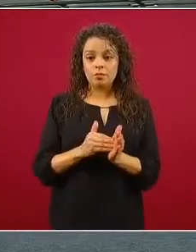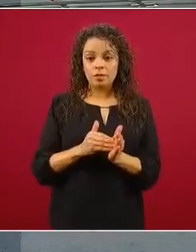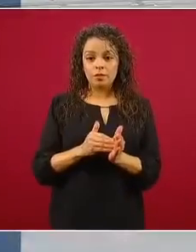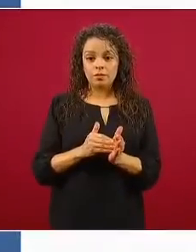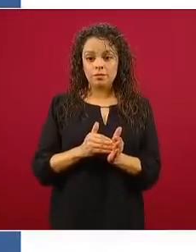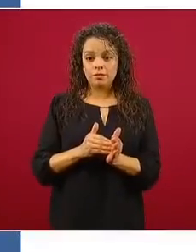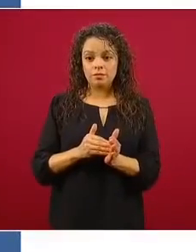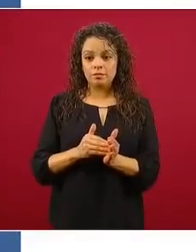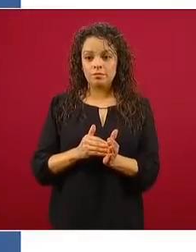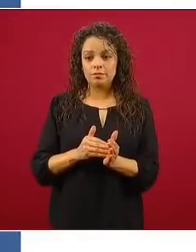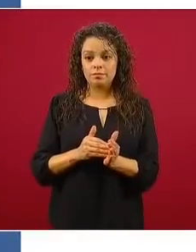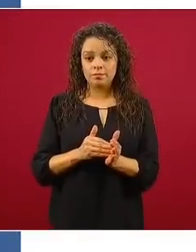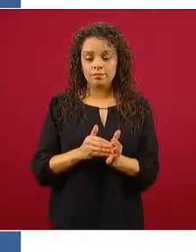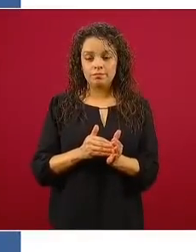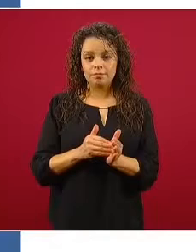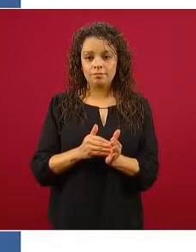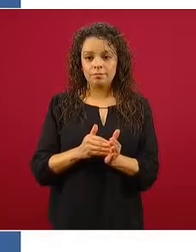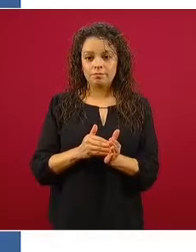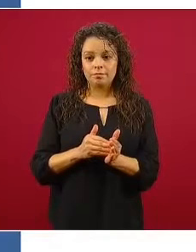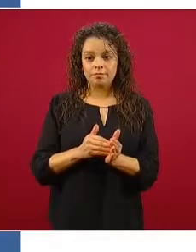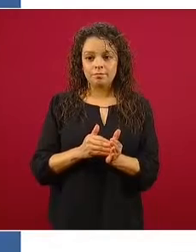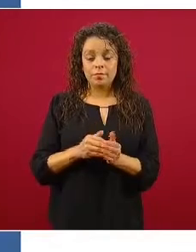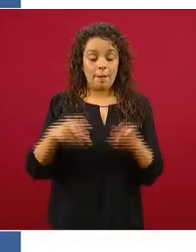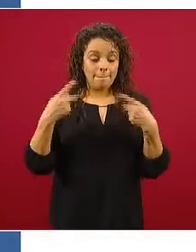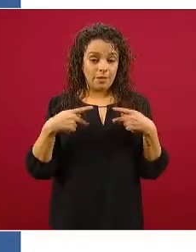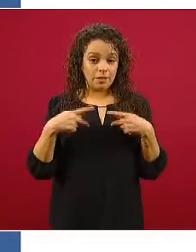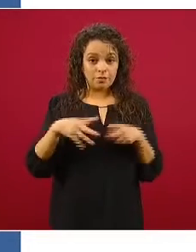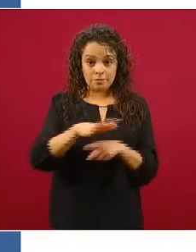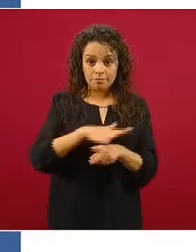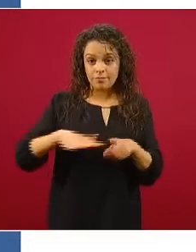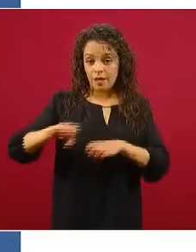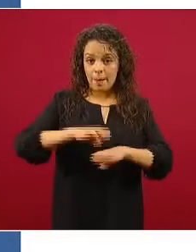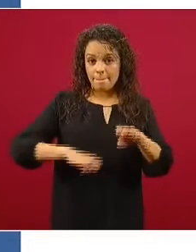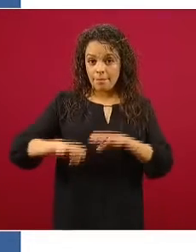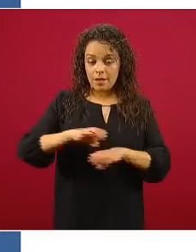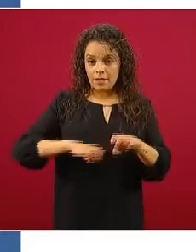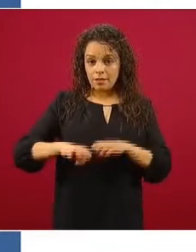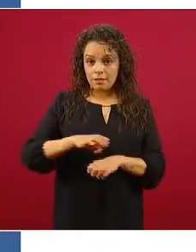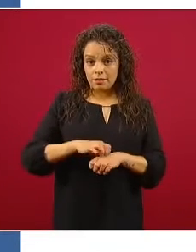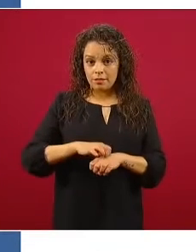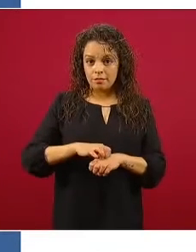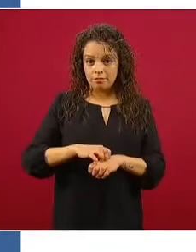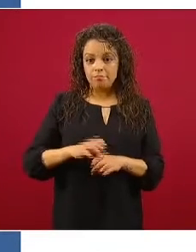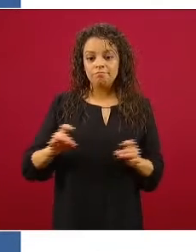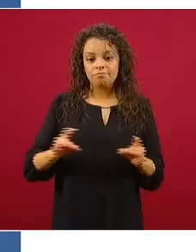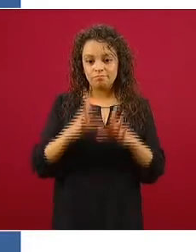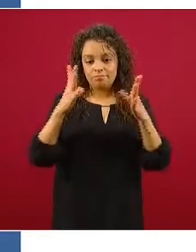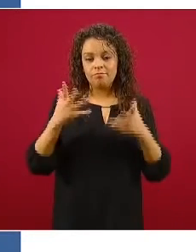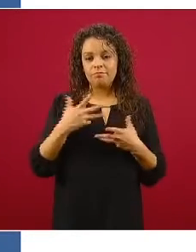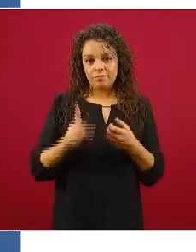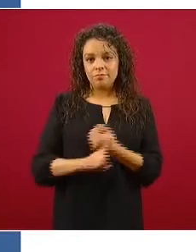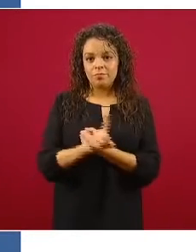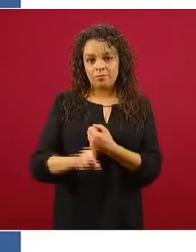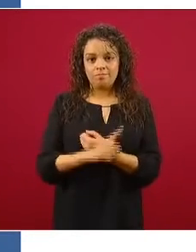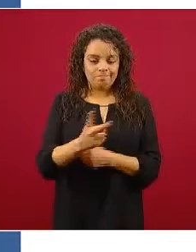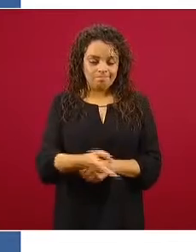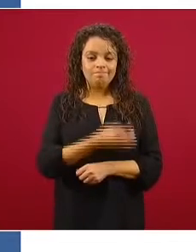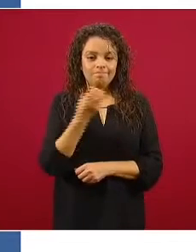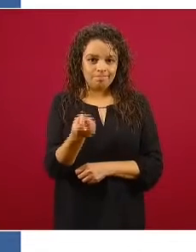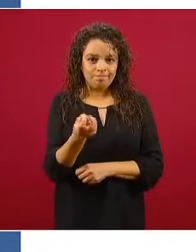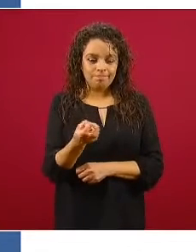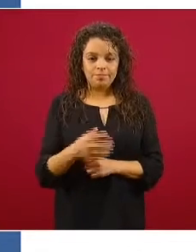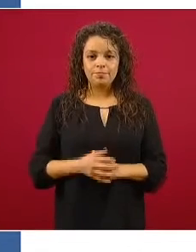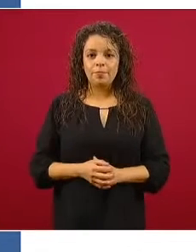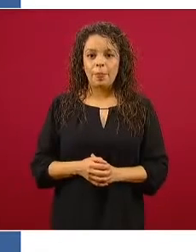645 mil empresarios solidarios que son susceptibles a esto. De ellos, la gran mayoría